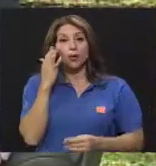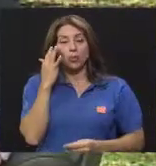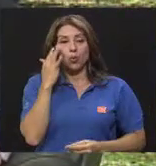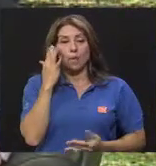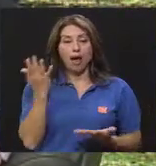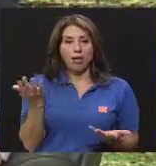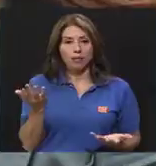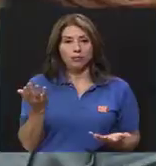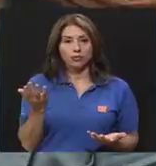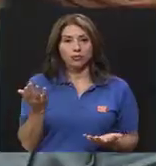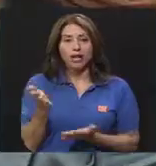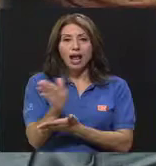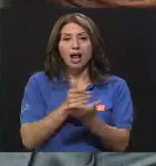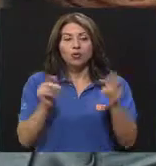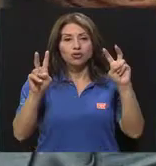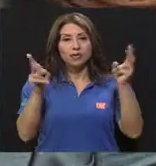específicos.